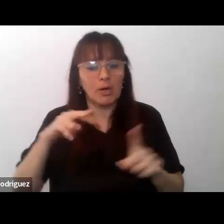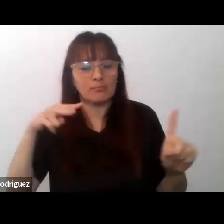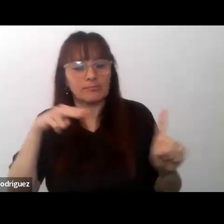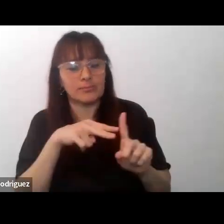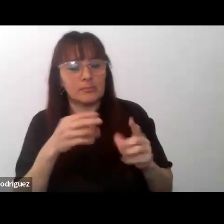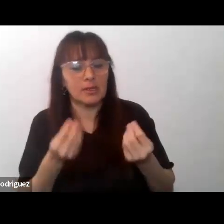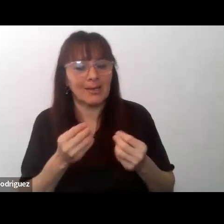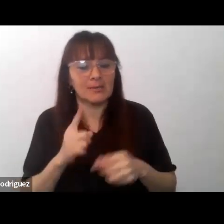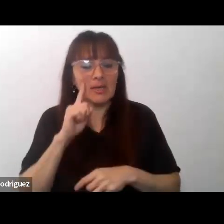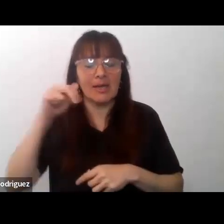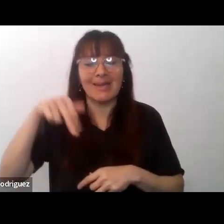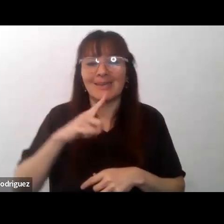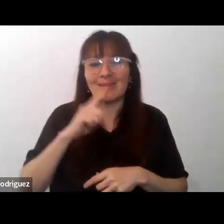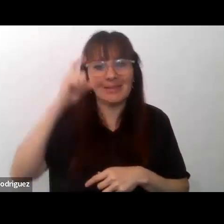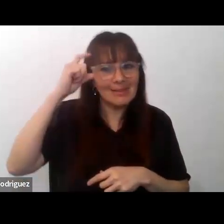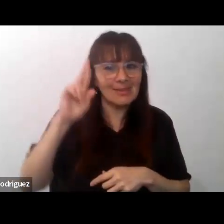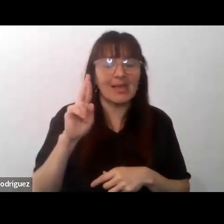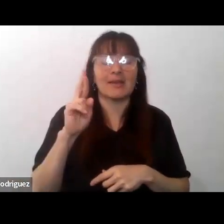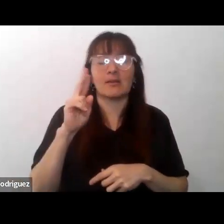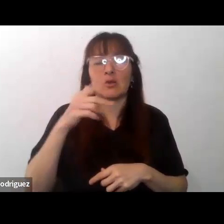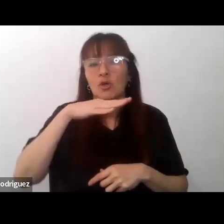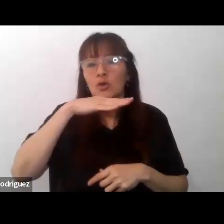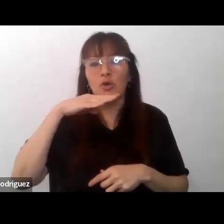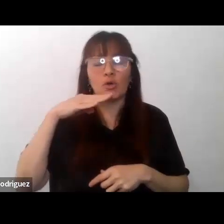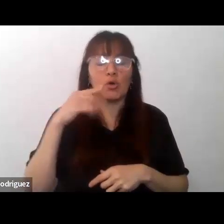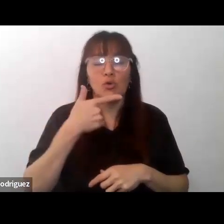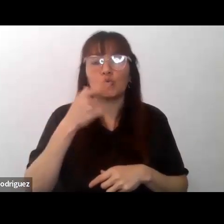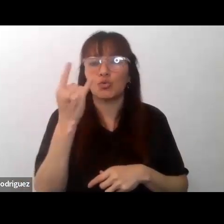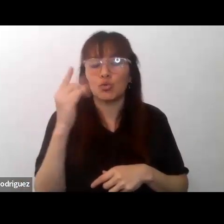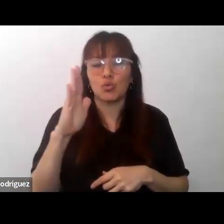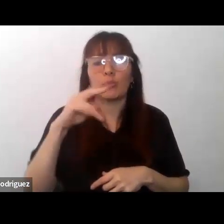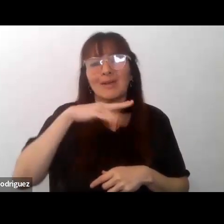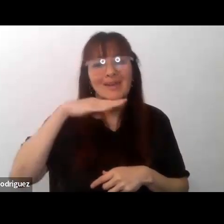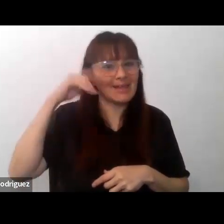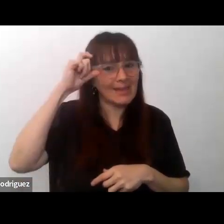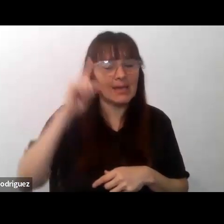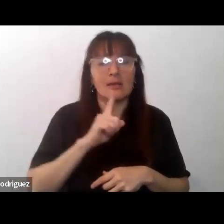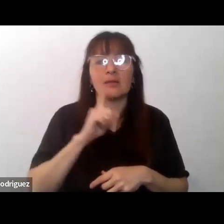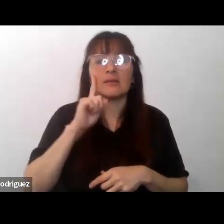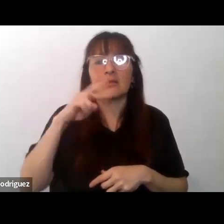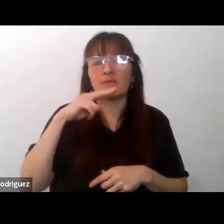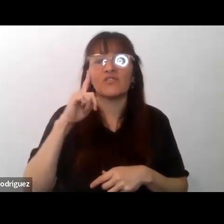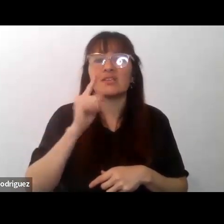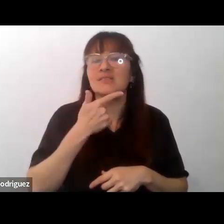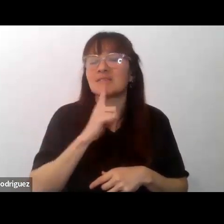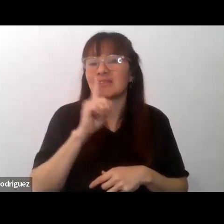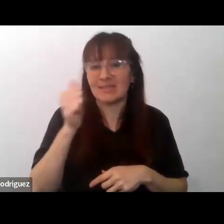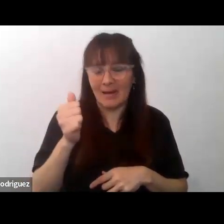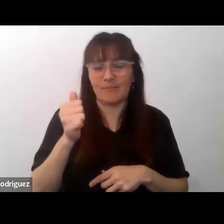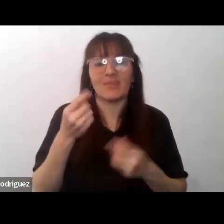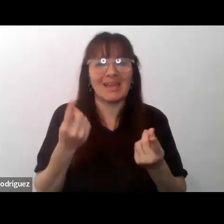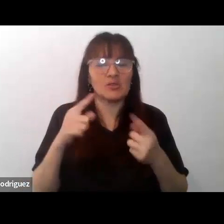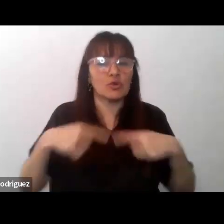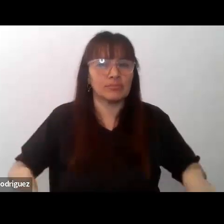es intersubjetivista, es decir, que estoy en relación con otro